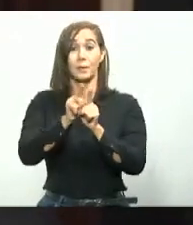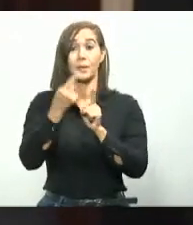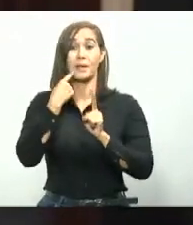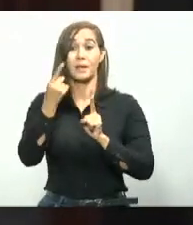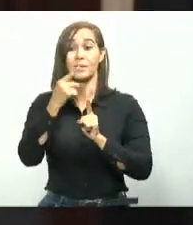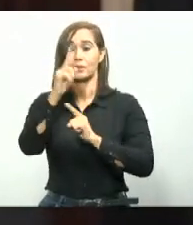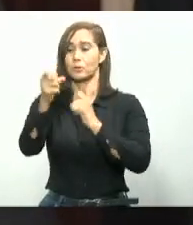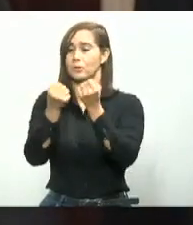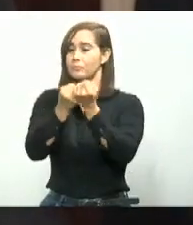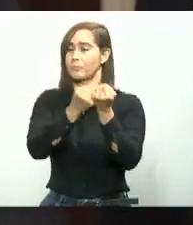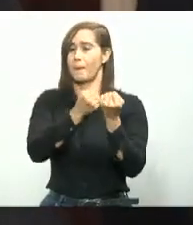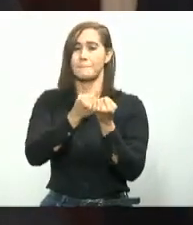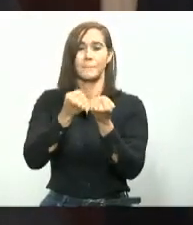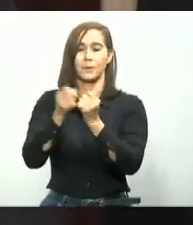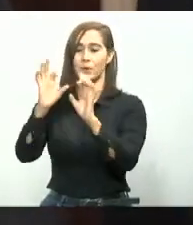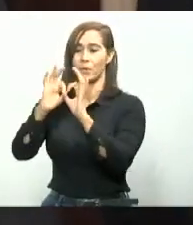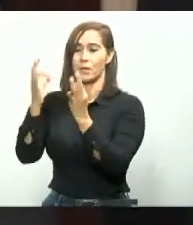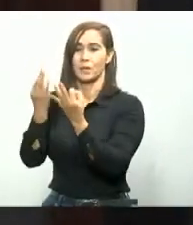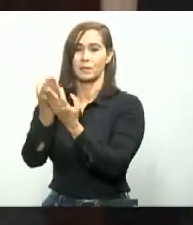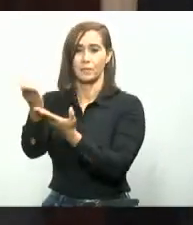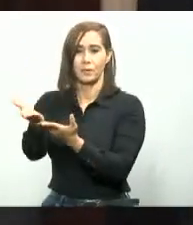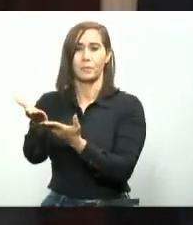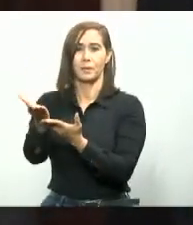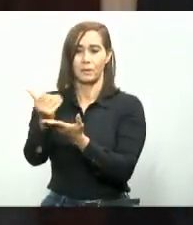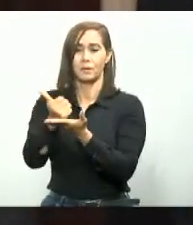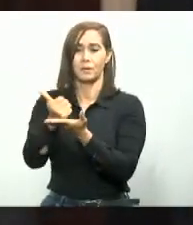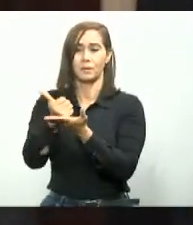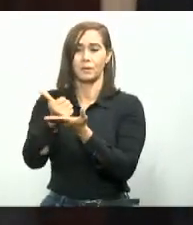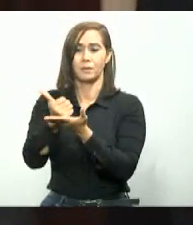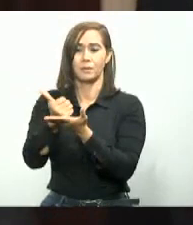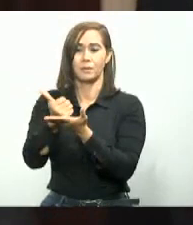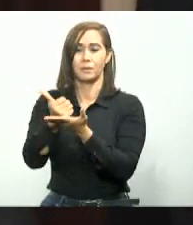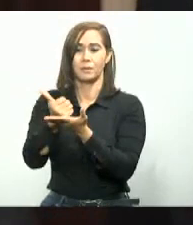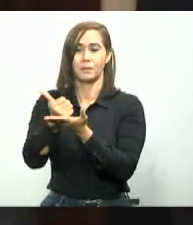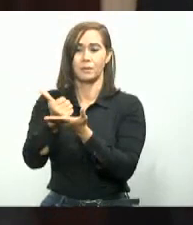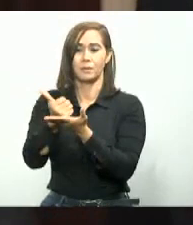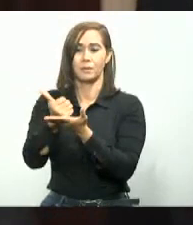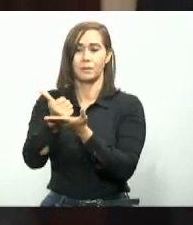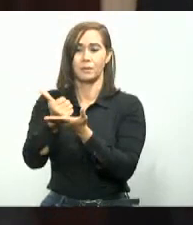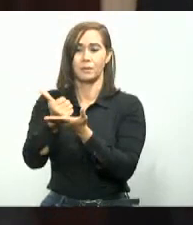apoyo y la ayuda necesaria a las familias de las víctimas.